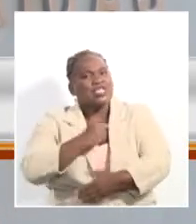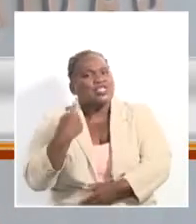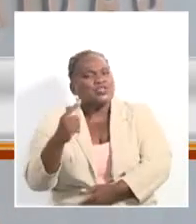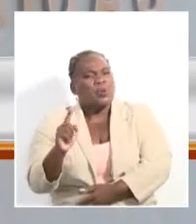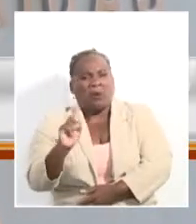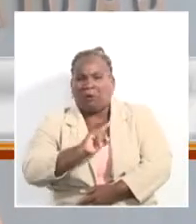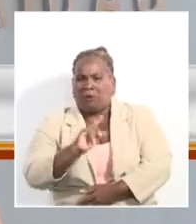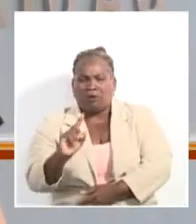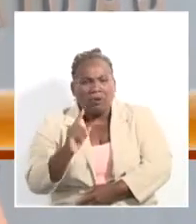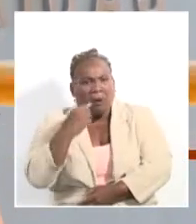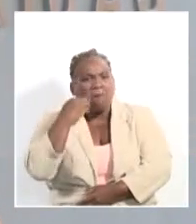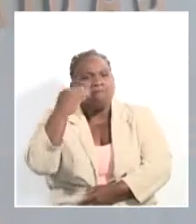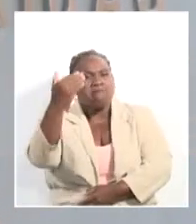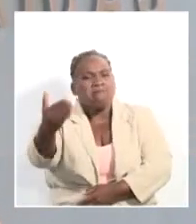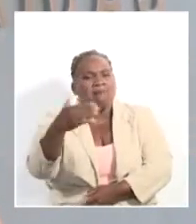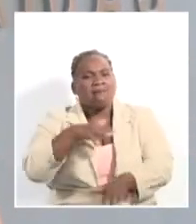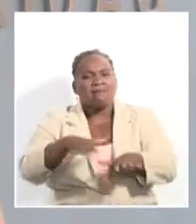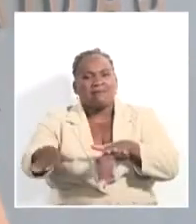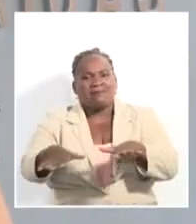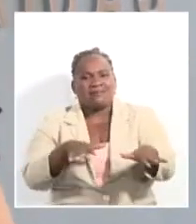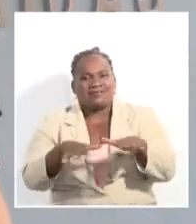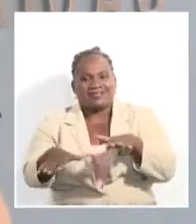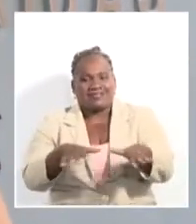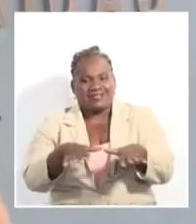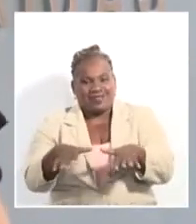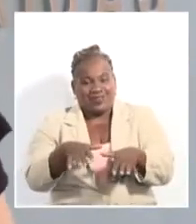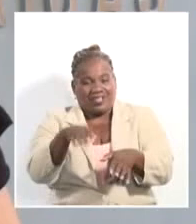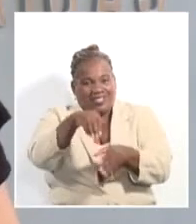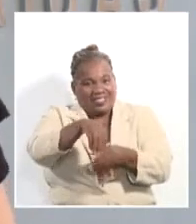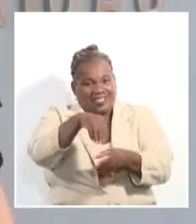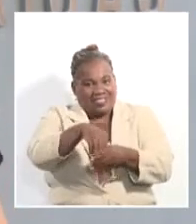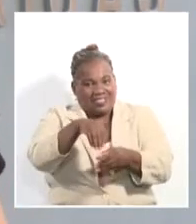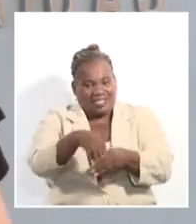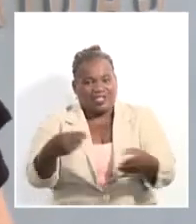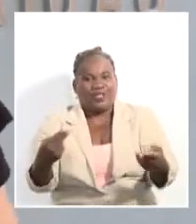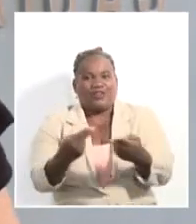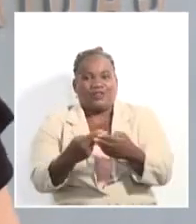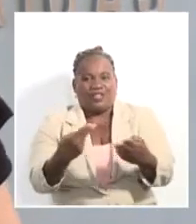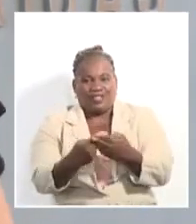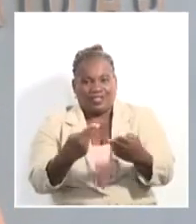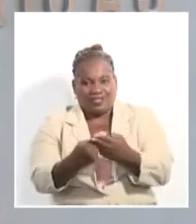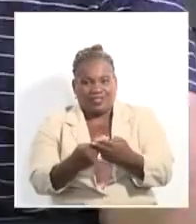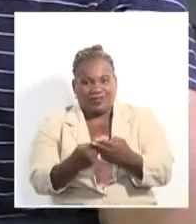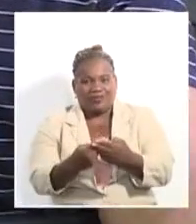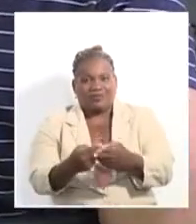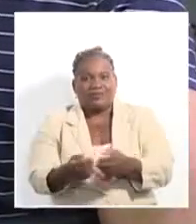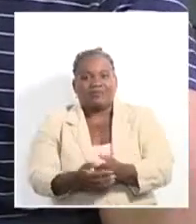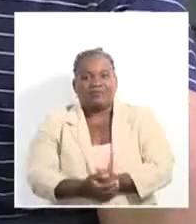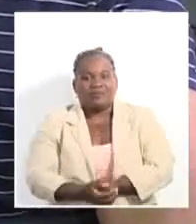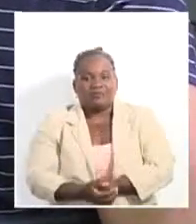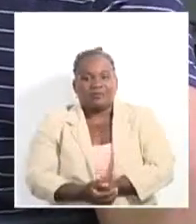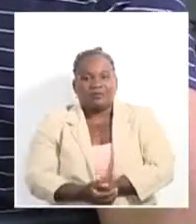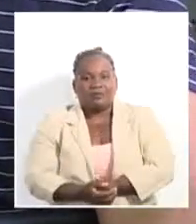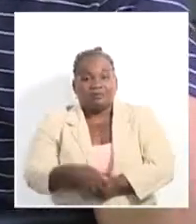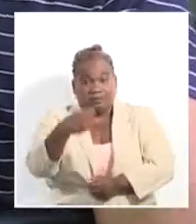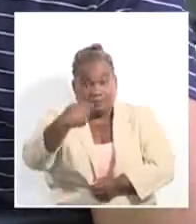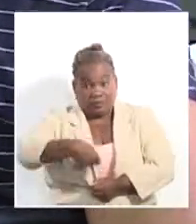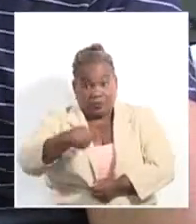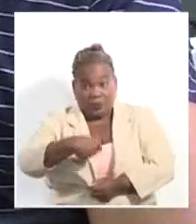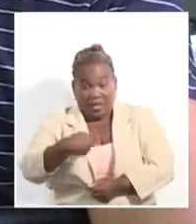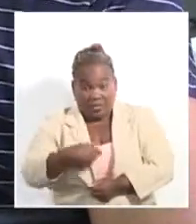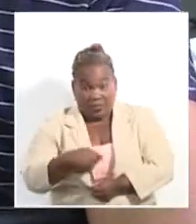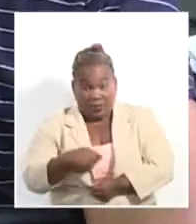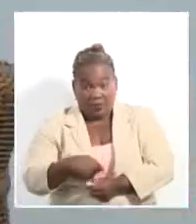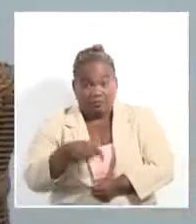futuras acciones que puedan, digamos, estar dentro del evento para futuras ediciones. El jurado en esta